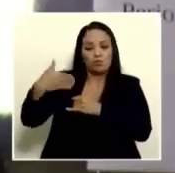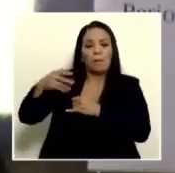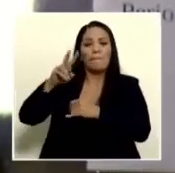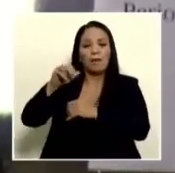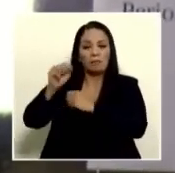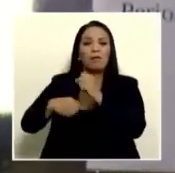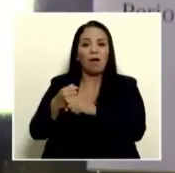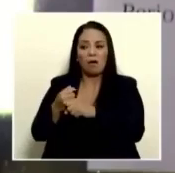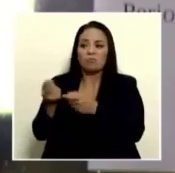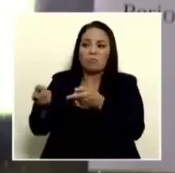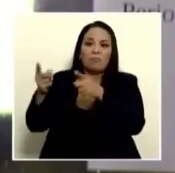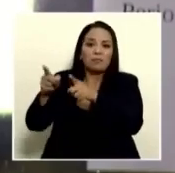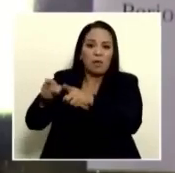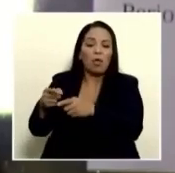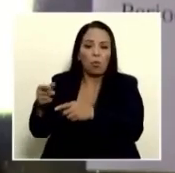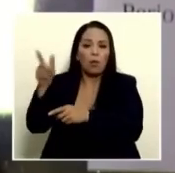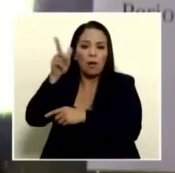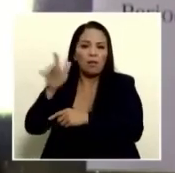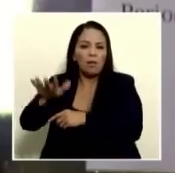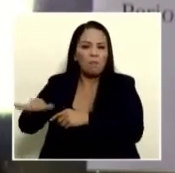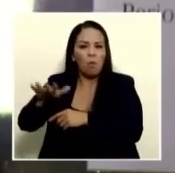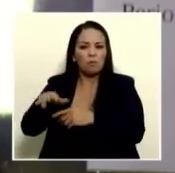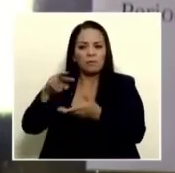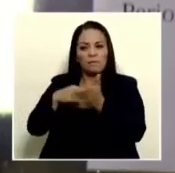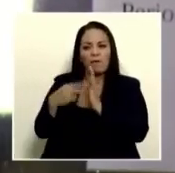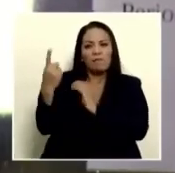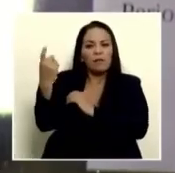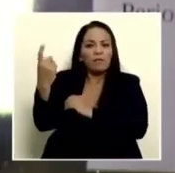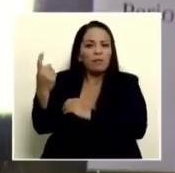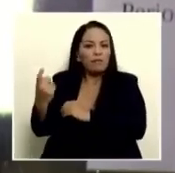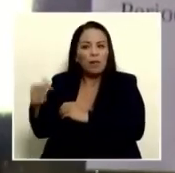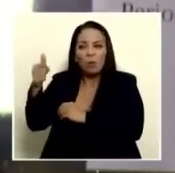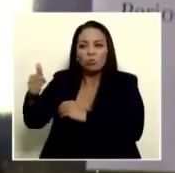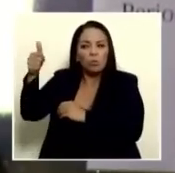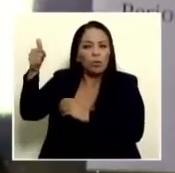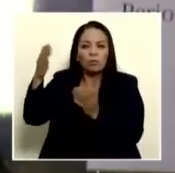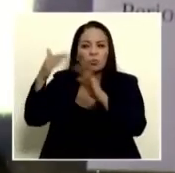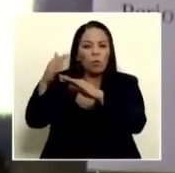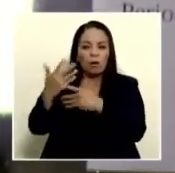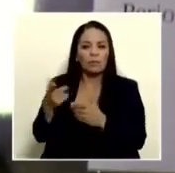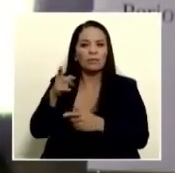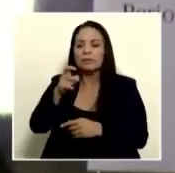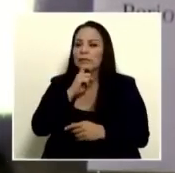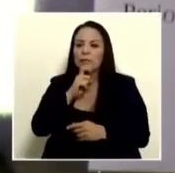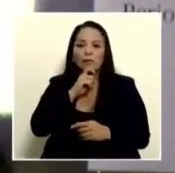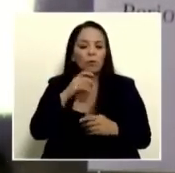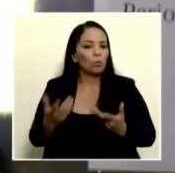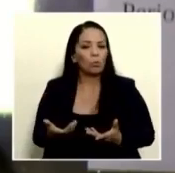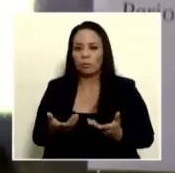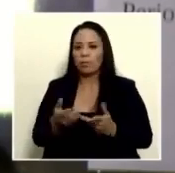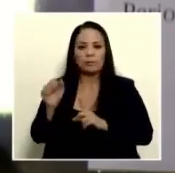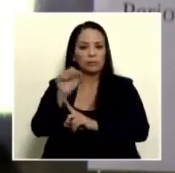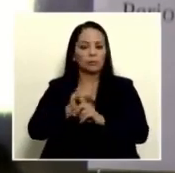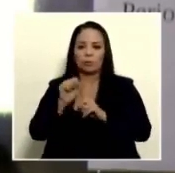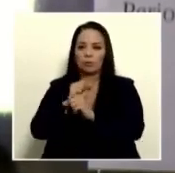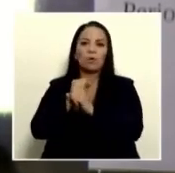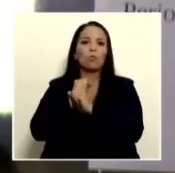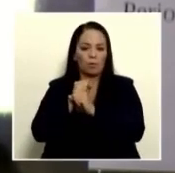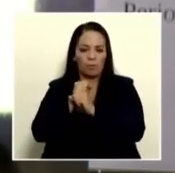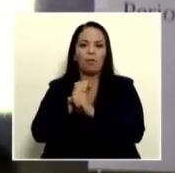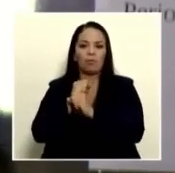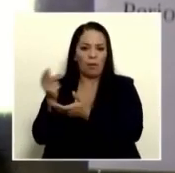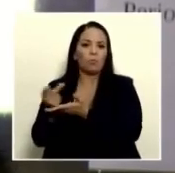en limón y siempre hay ausencia de autoridades y esto dificulta la situación de seguridad